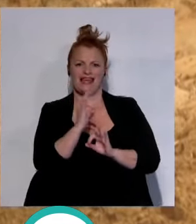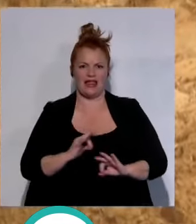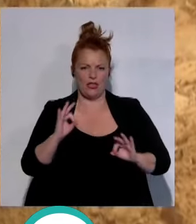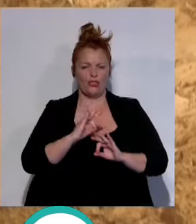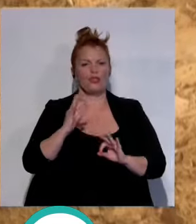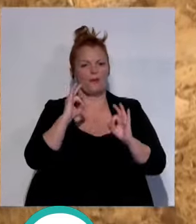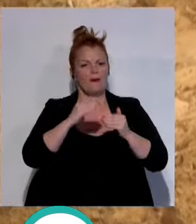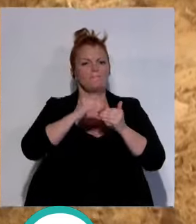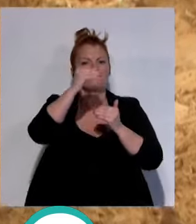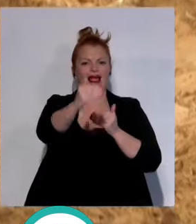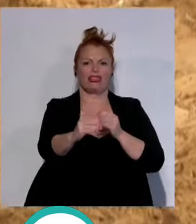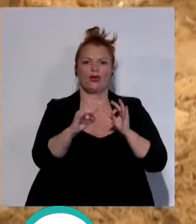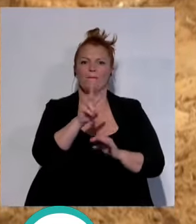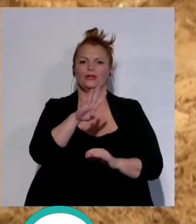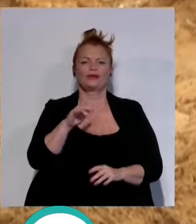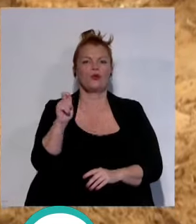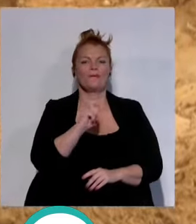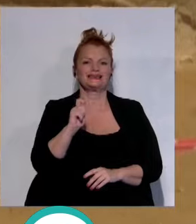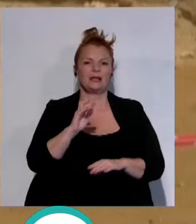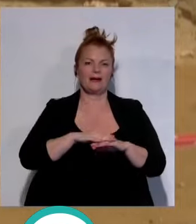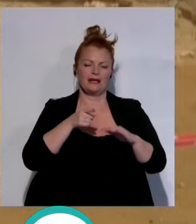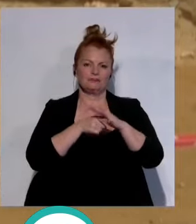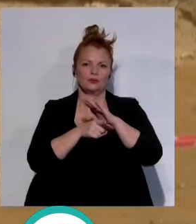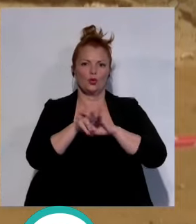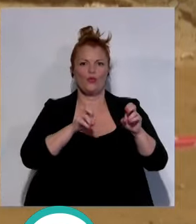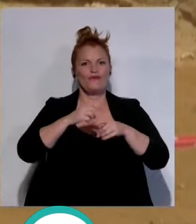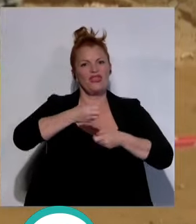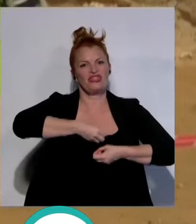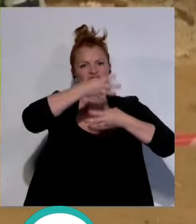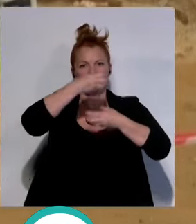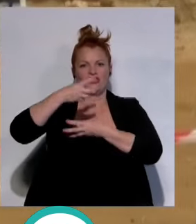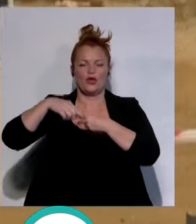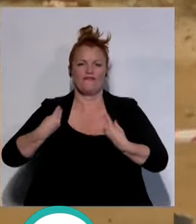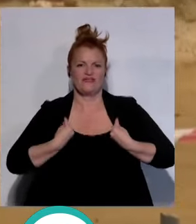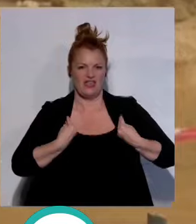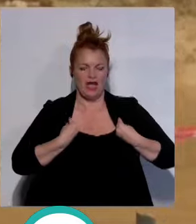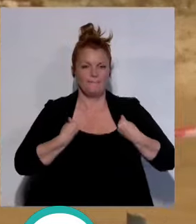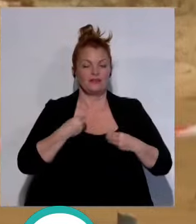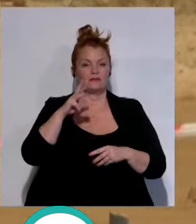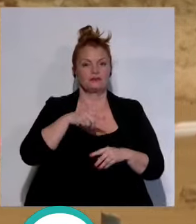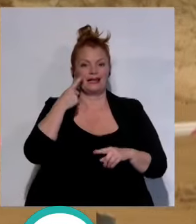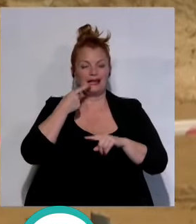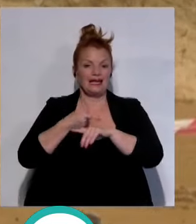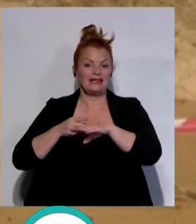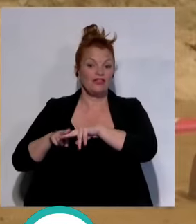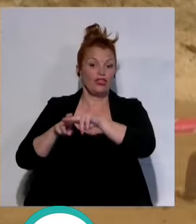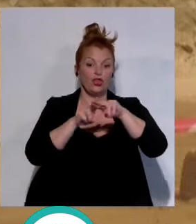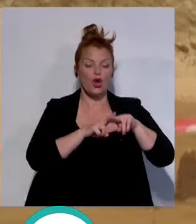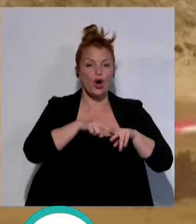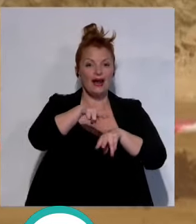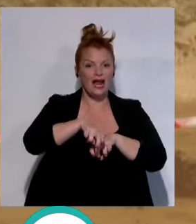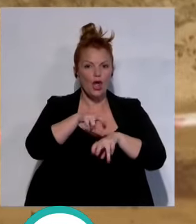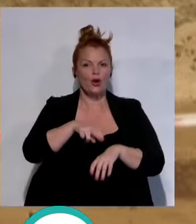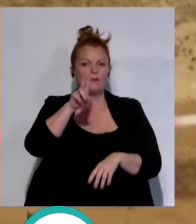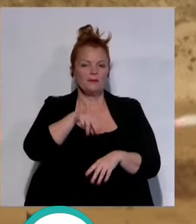previsto de 24 meses para la ejecución del nuevo edificio de viviendas de Procasa la intervención arqueológica forma